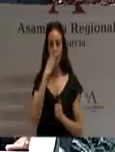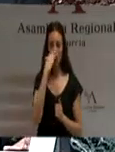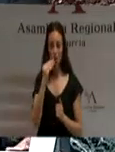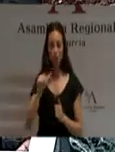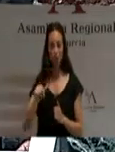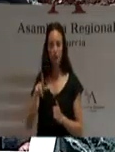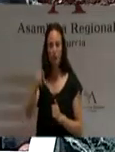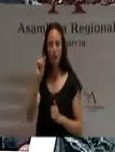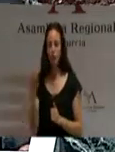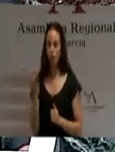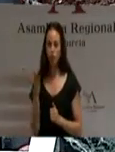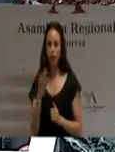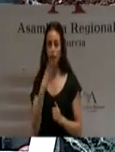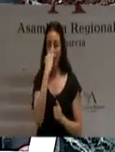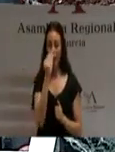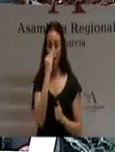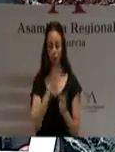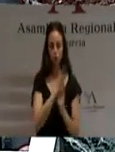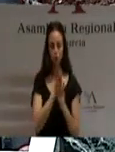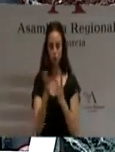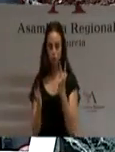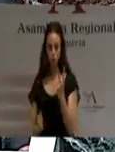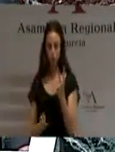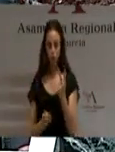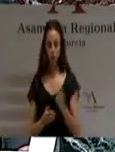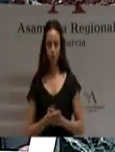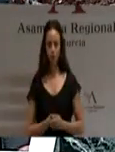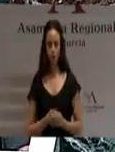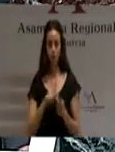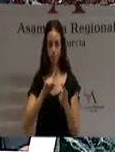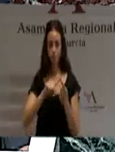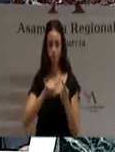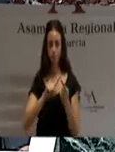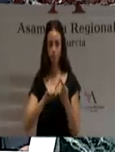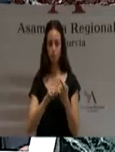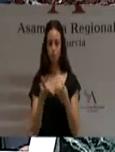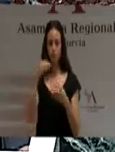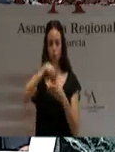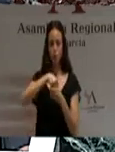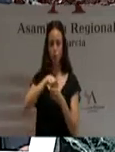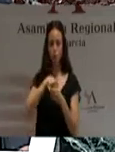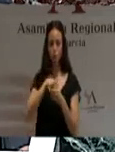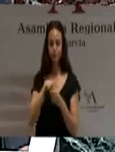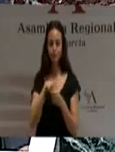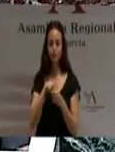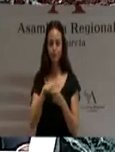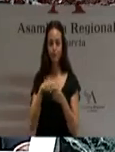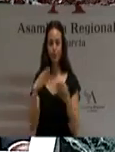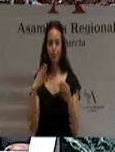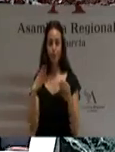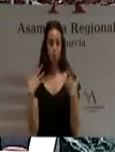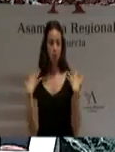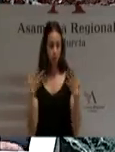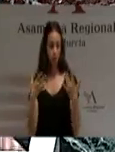velocidad a Murcia lo fuese en dos fases. En la primera se incluye el acceso en superficie de la alta velocidad a la estación del Carmen,